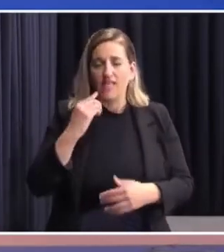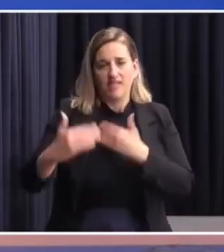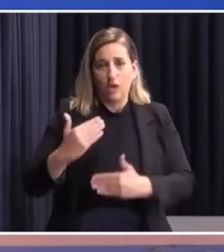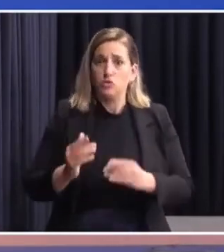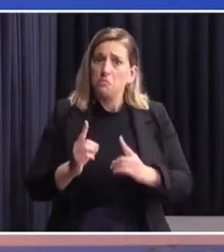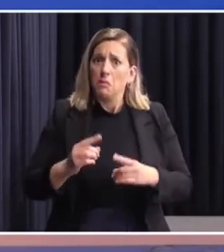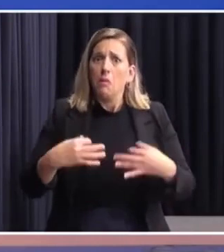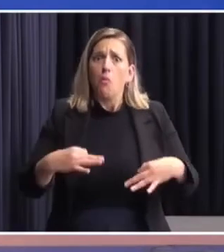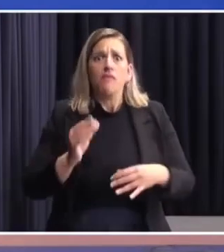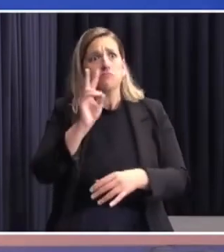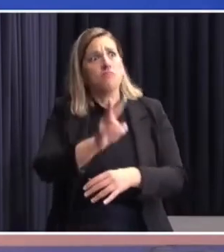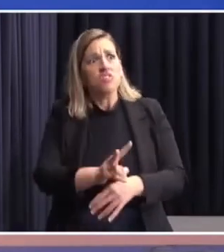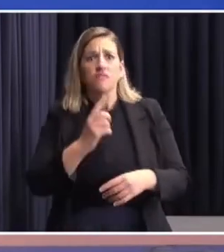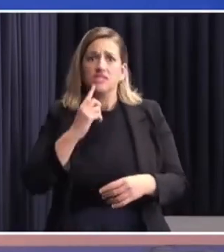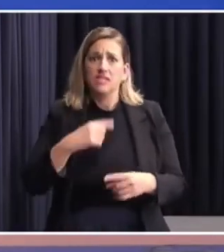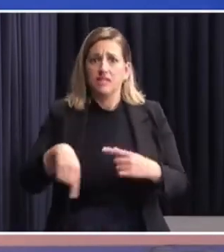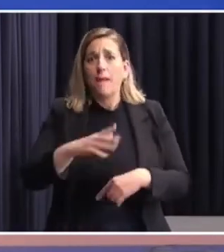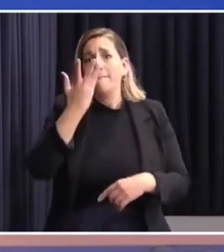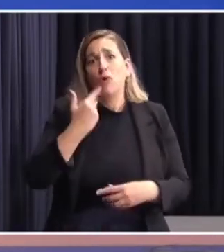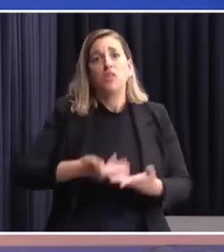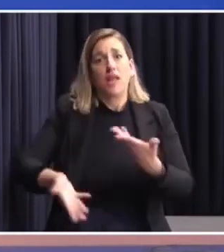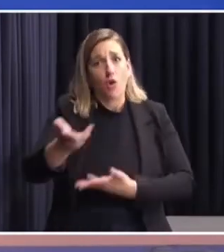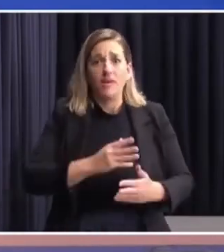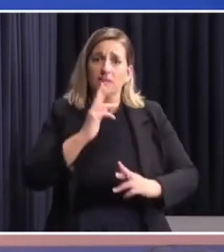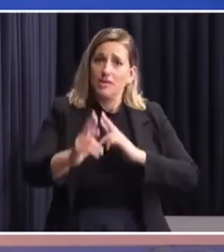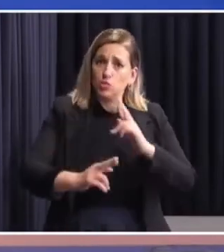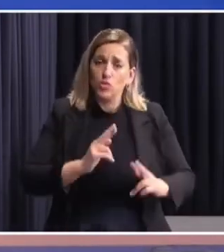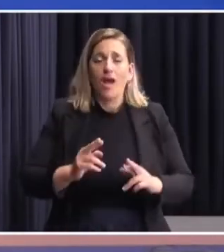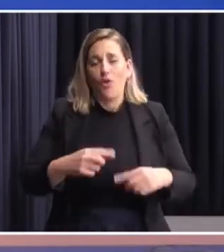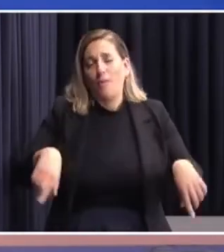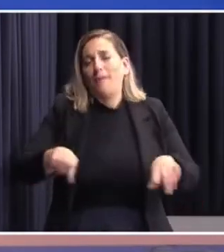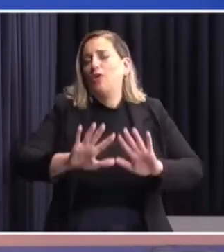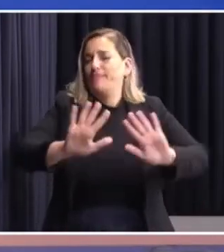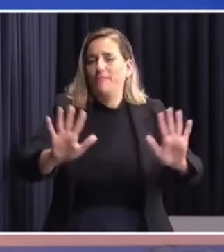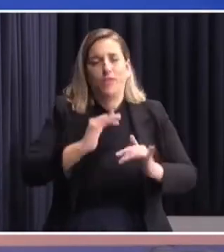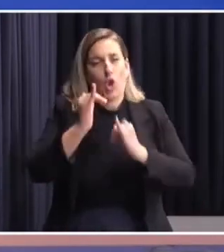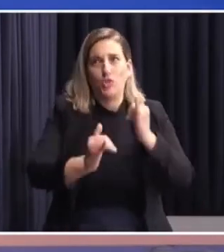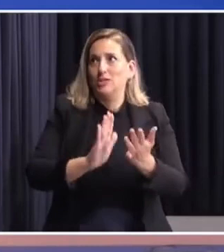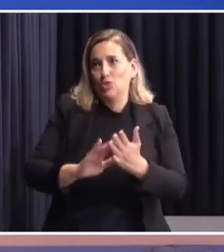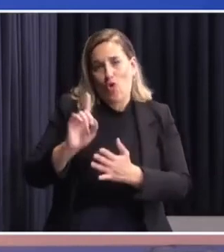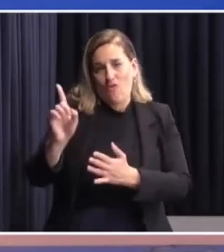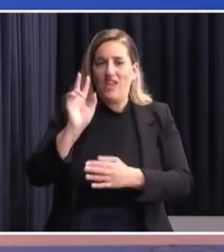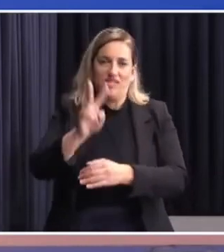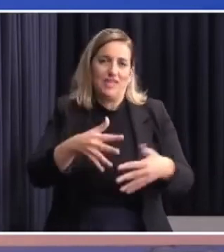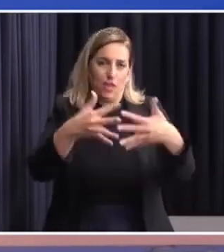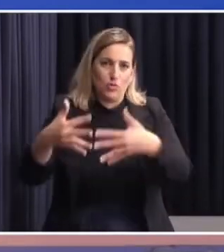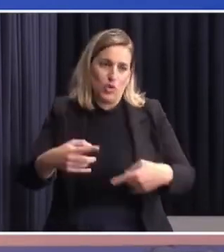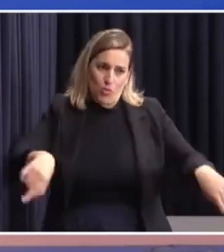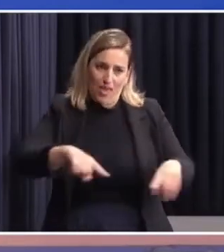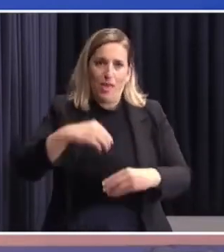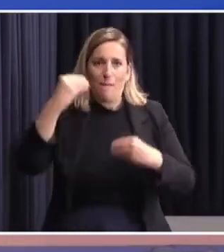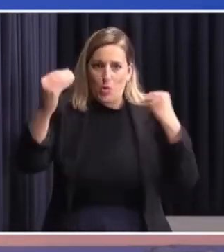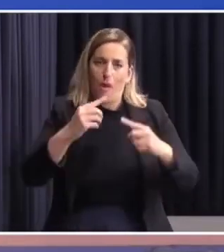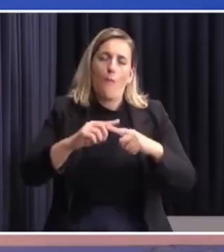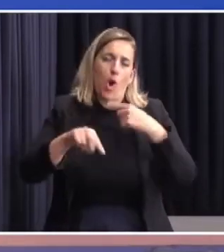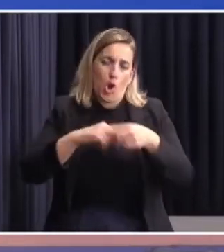que una muy buena gira, que me gustaría compartir los resultados con ustedes, pero obviamente no es la preocupación que tienen en